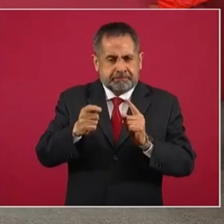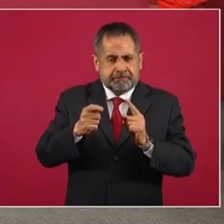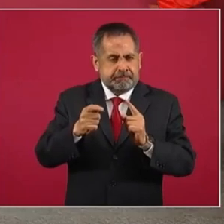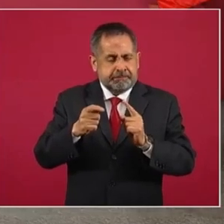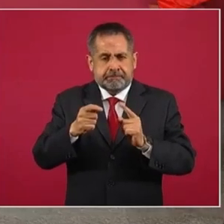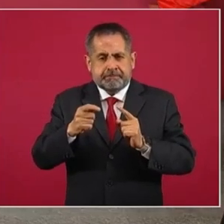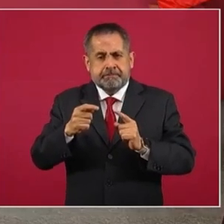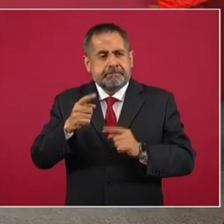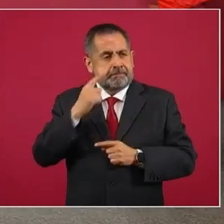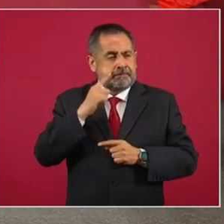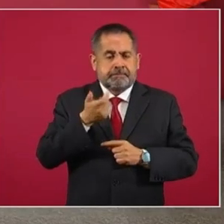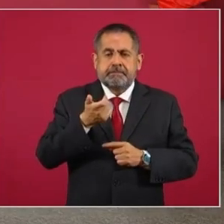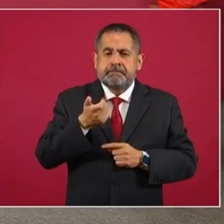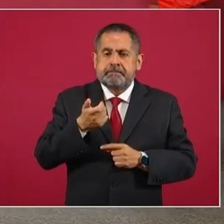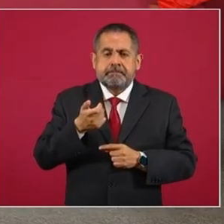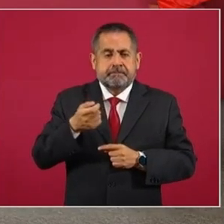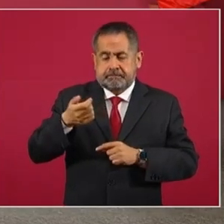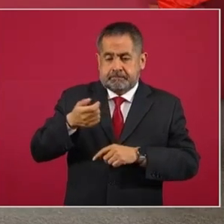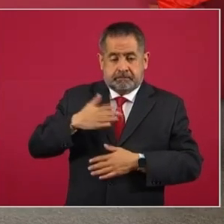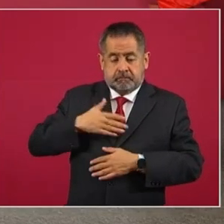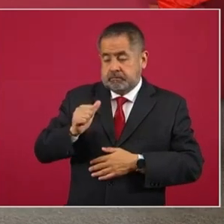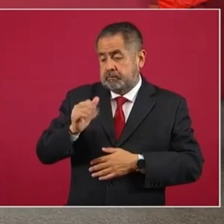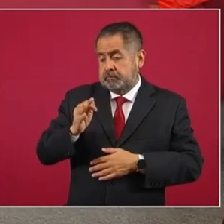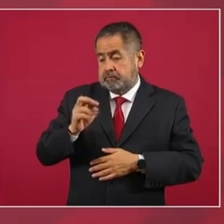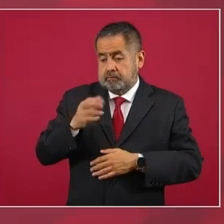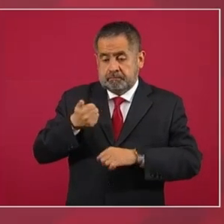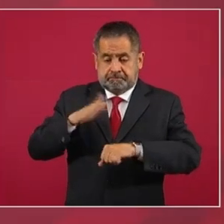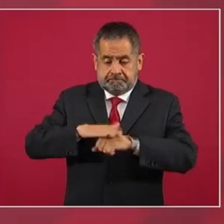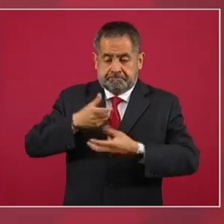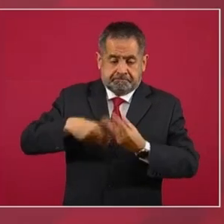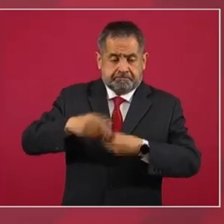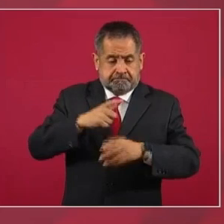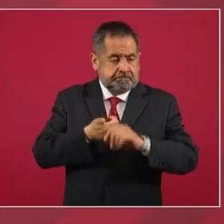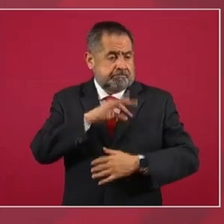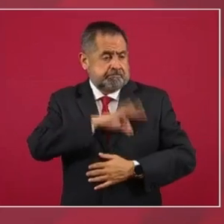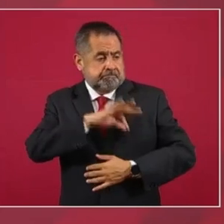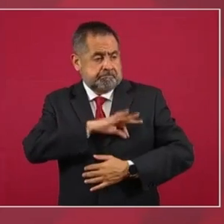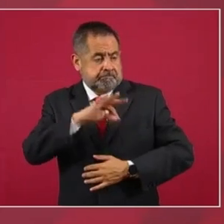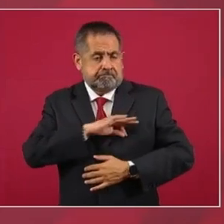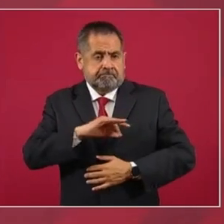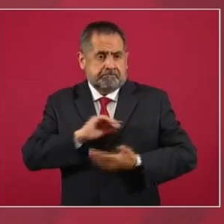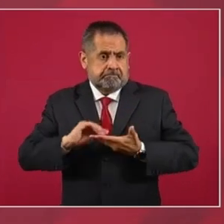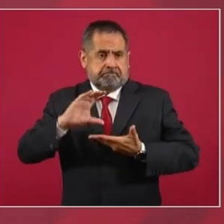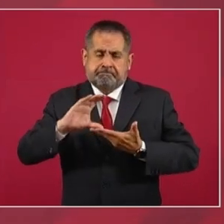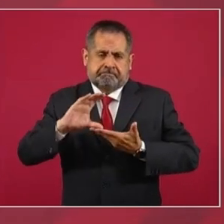costos de administración para que